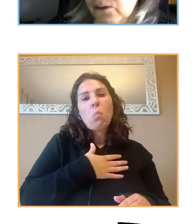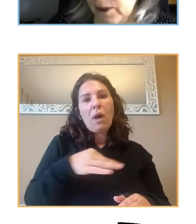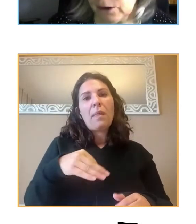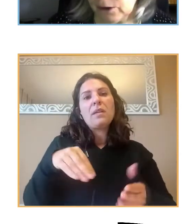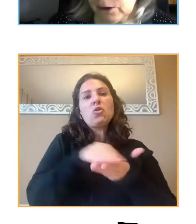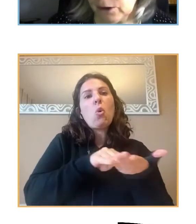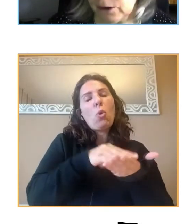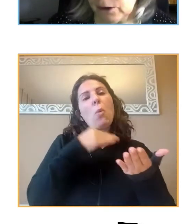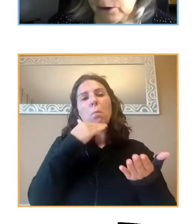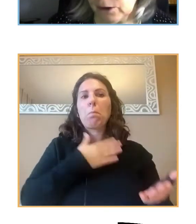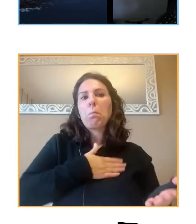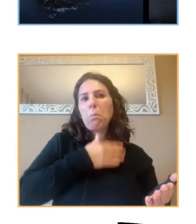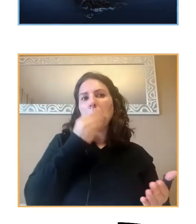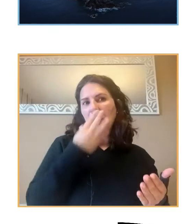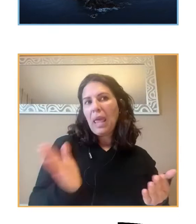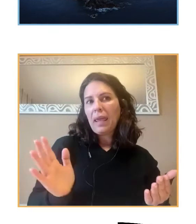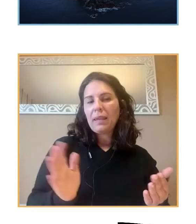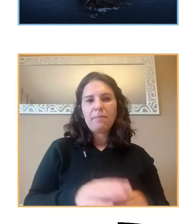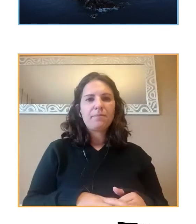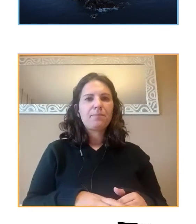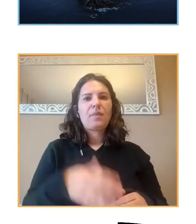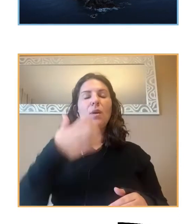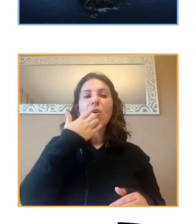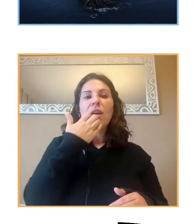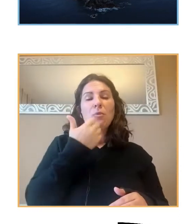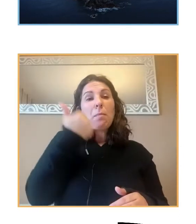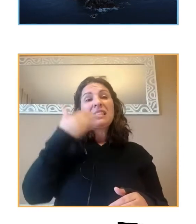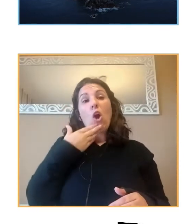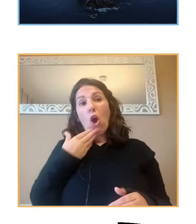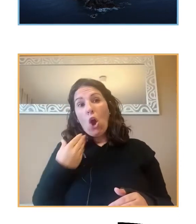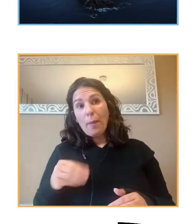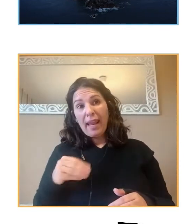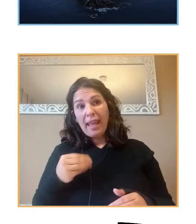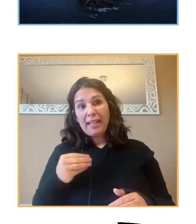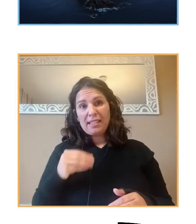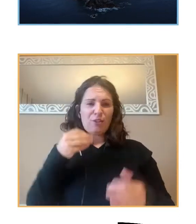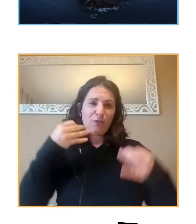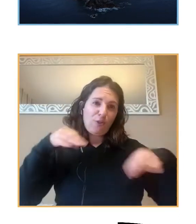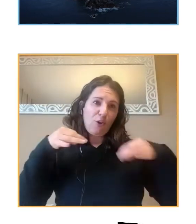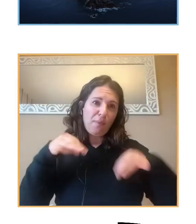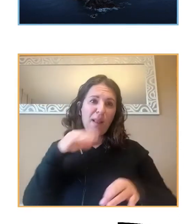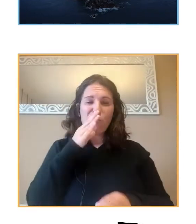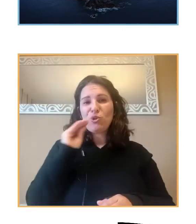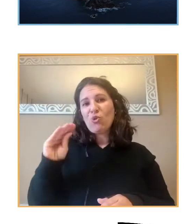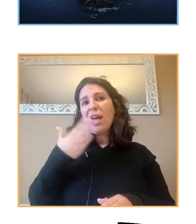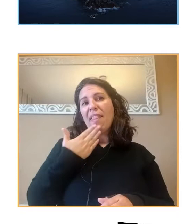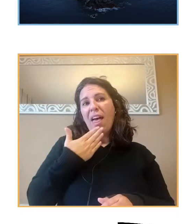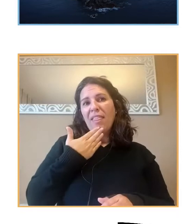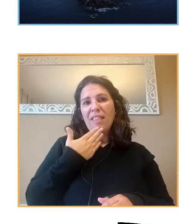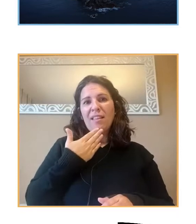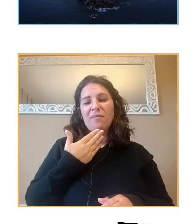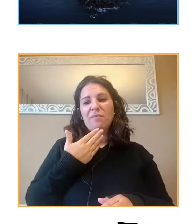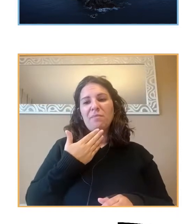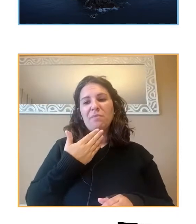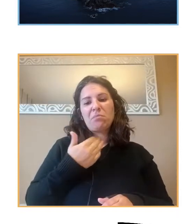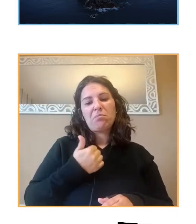satisfactoria. Por ejemplo, los más jóvenes, que es normal, porque estamos en una edad de mayor